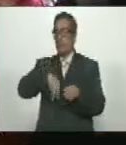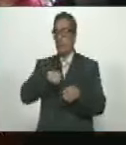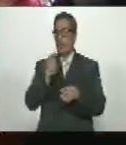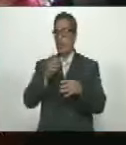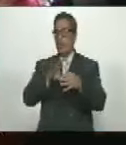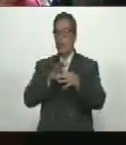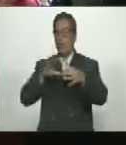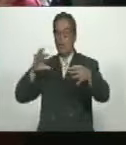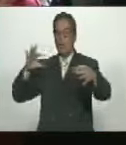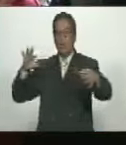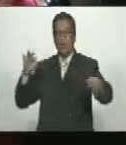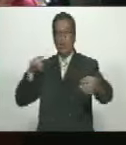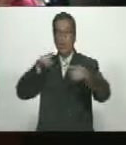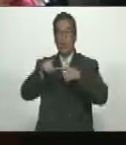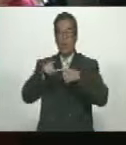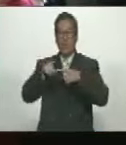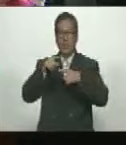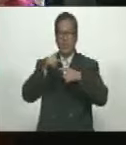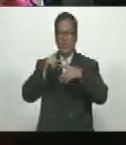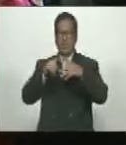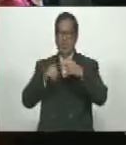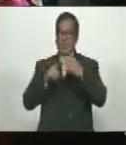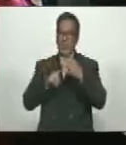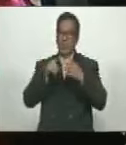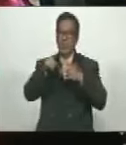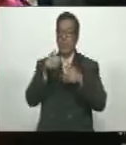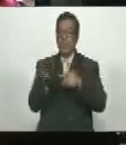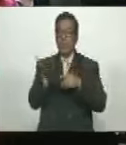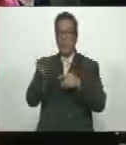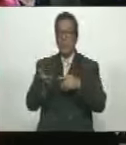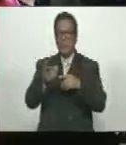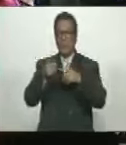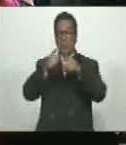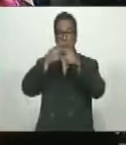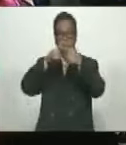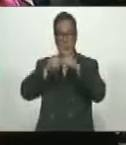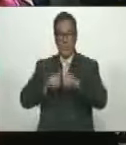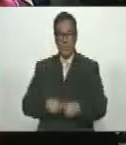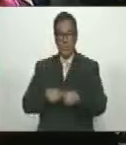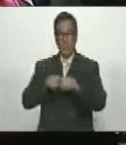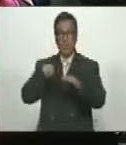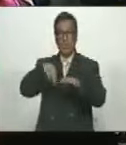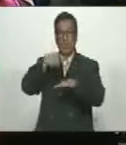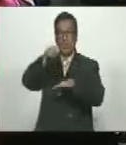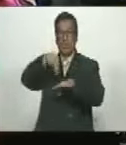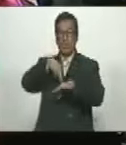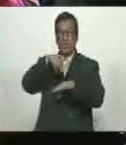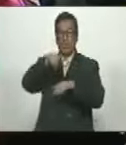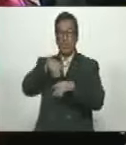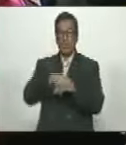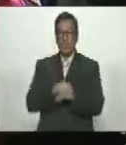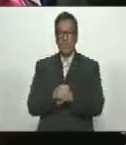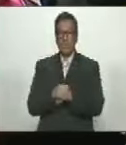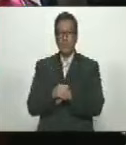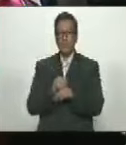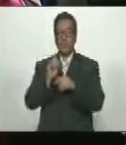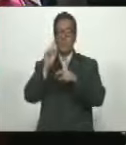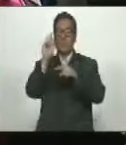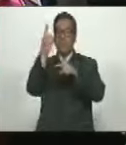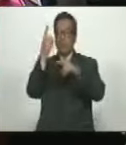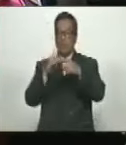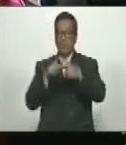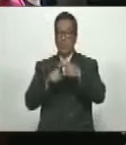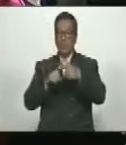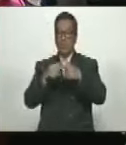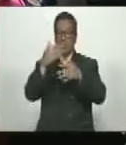algo tan crucial como el presupuesto de la nación en primer lugar